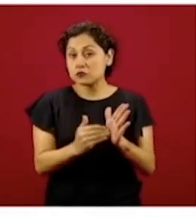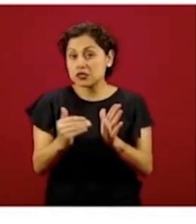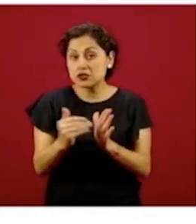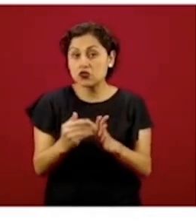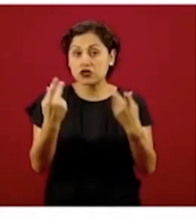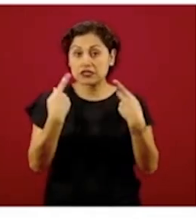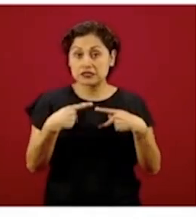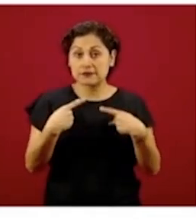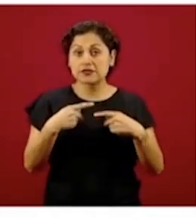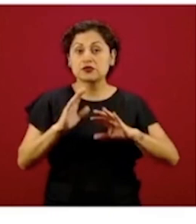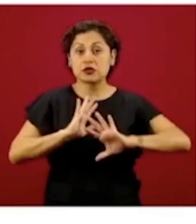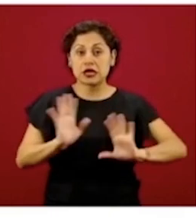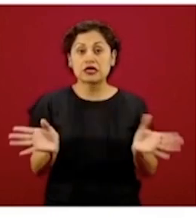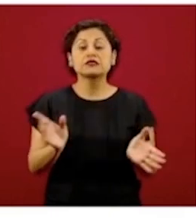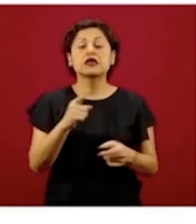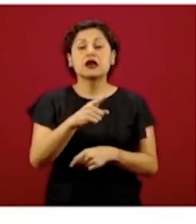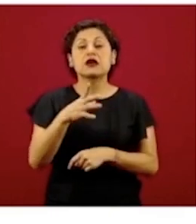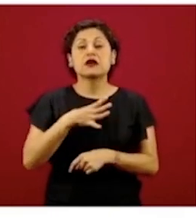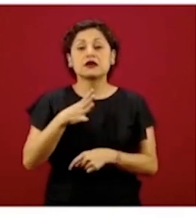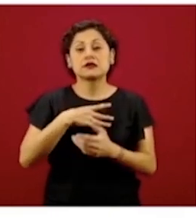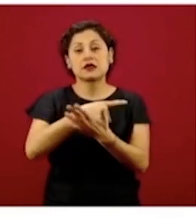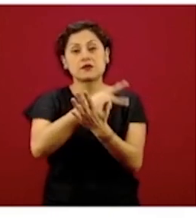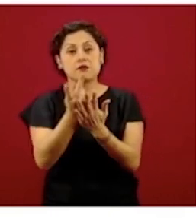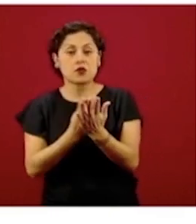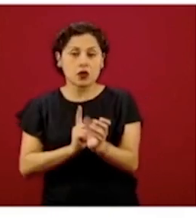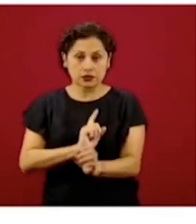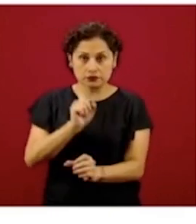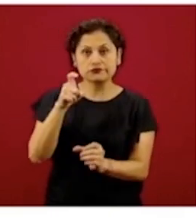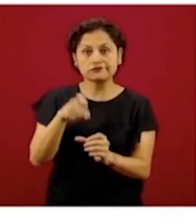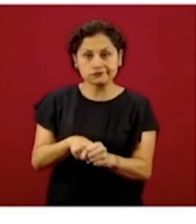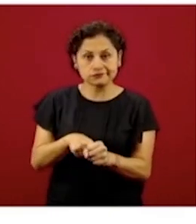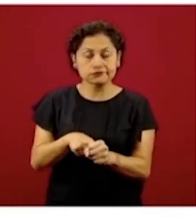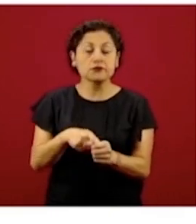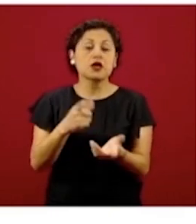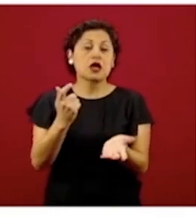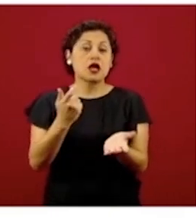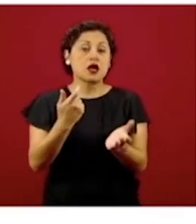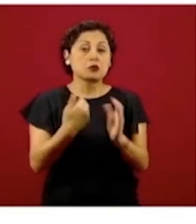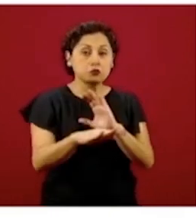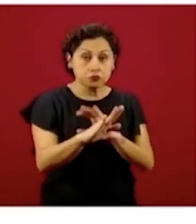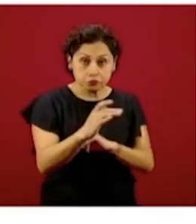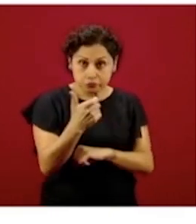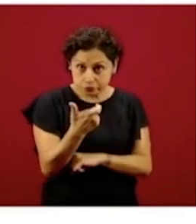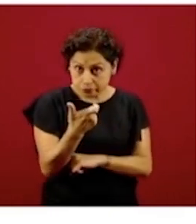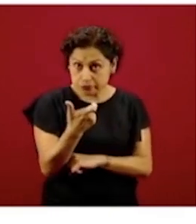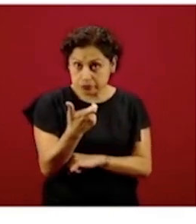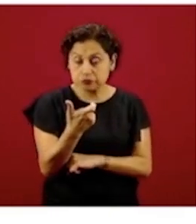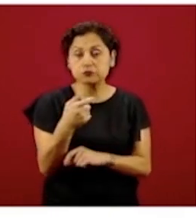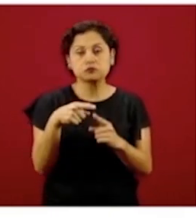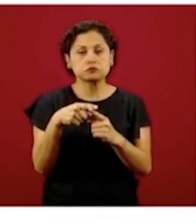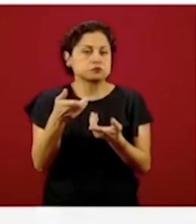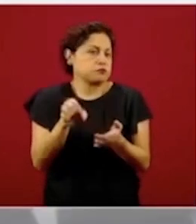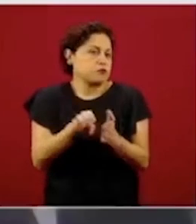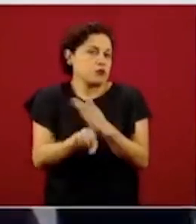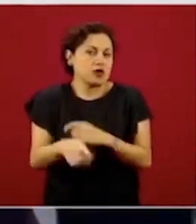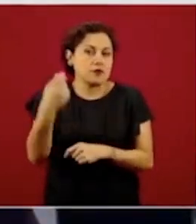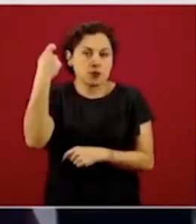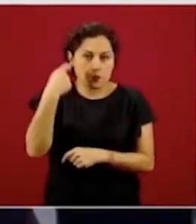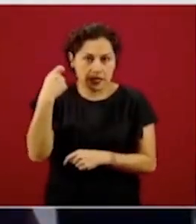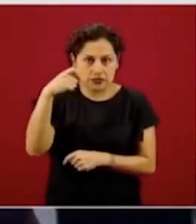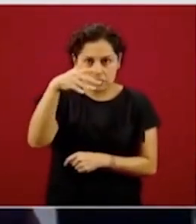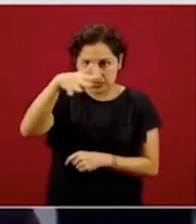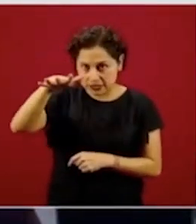de programa, una transferencia económica, ya sean las pensiones de los adultos mayores,